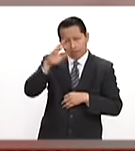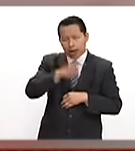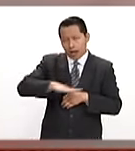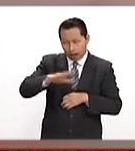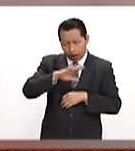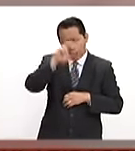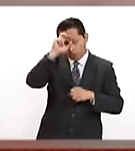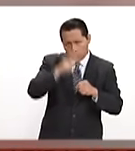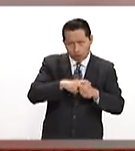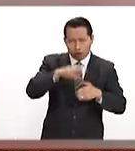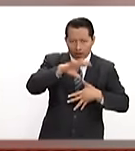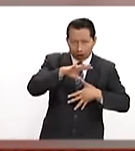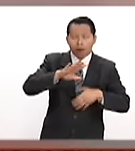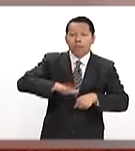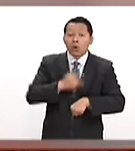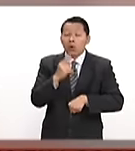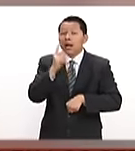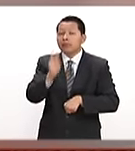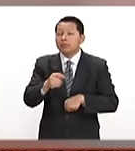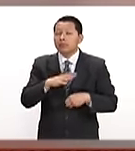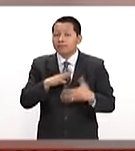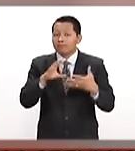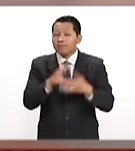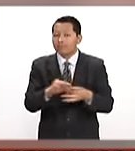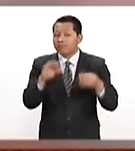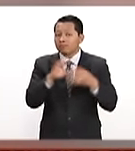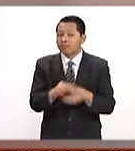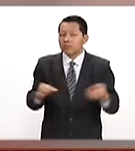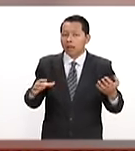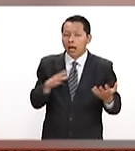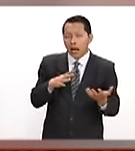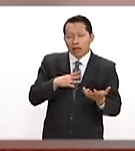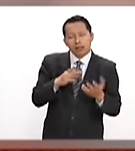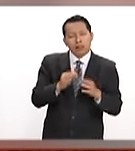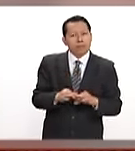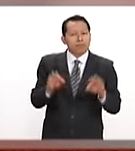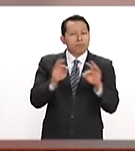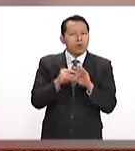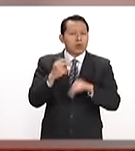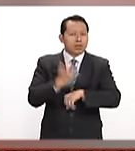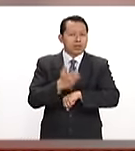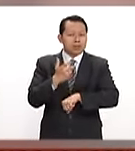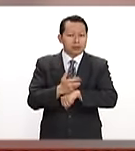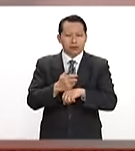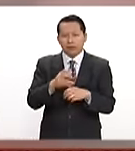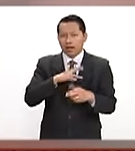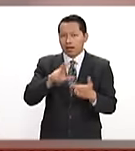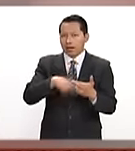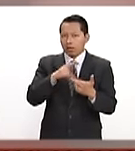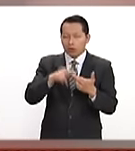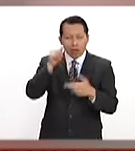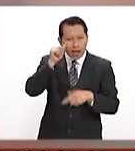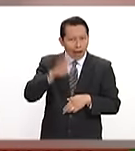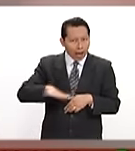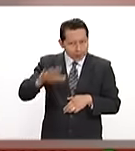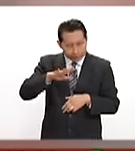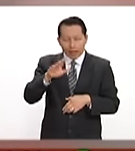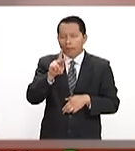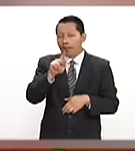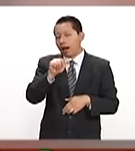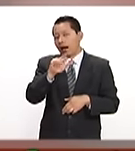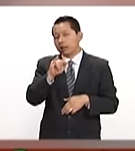en este sentido era una presencia importante de Estados Unidos en la región Asia-Pacífico,